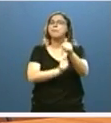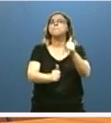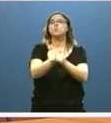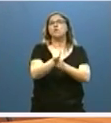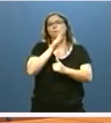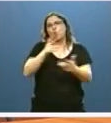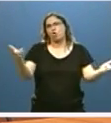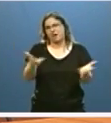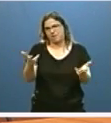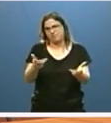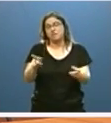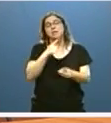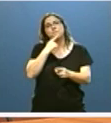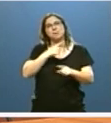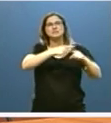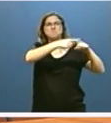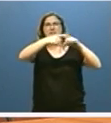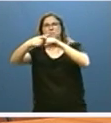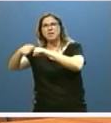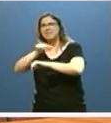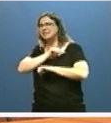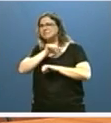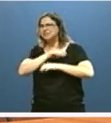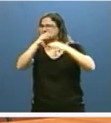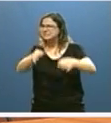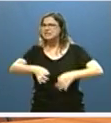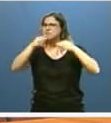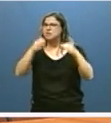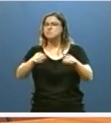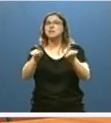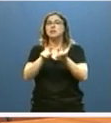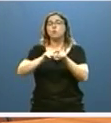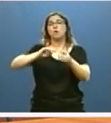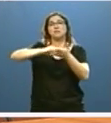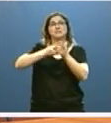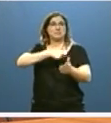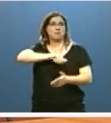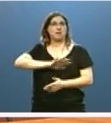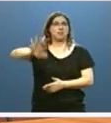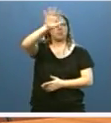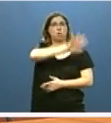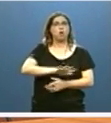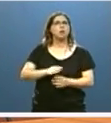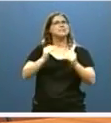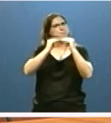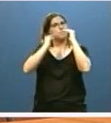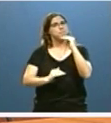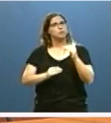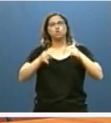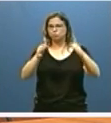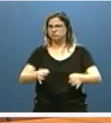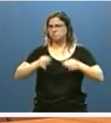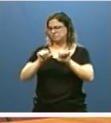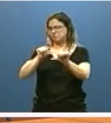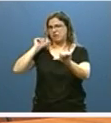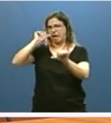así como una demora media, en todo caso, inferior a la del Sistema Nacional de Salud, tal y como viene ocurriendo en estos últimos